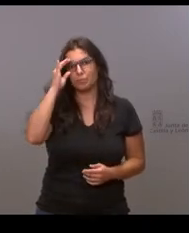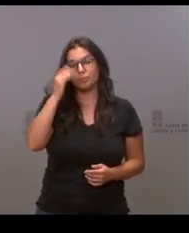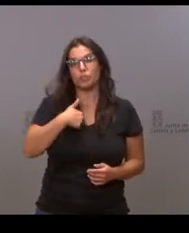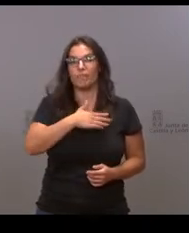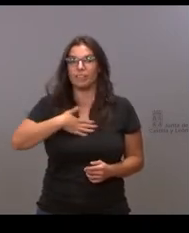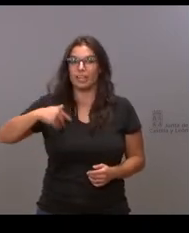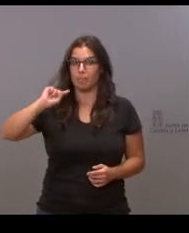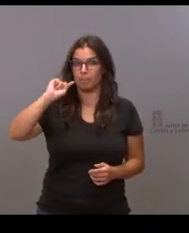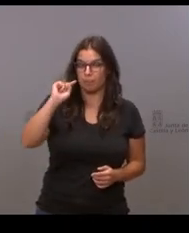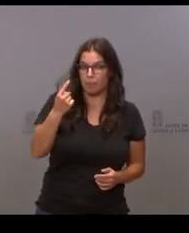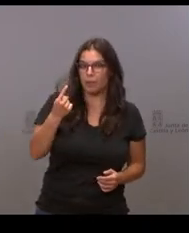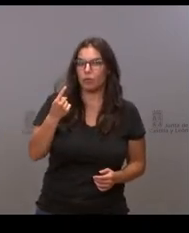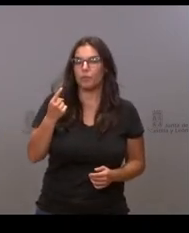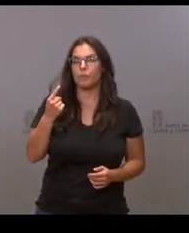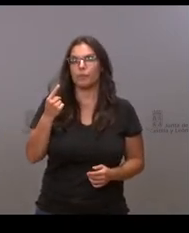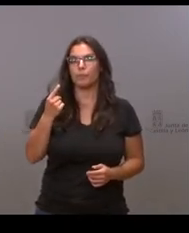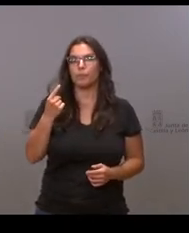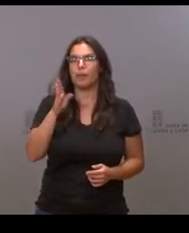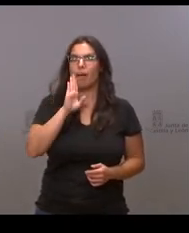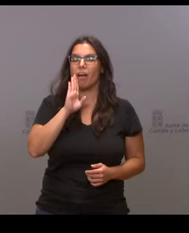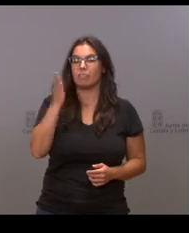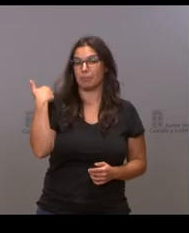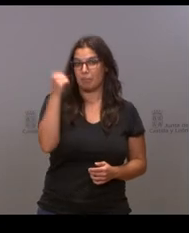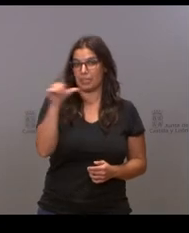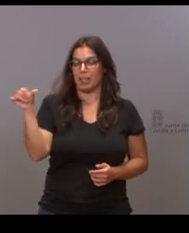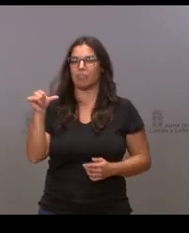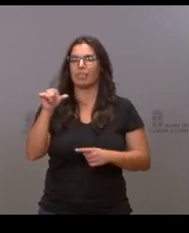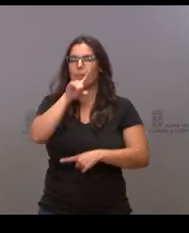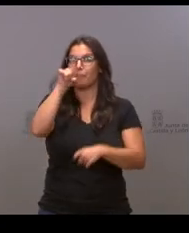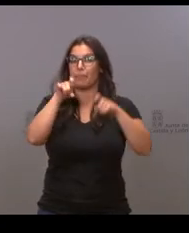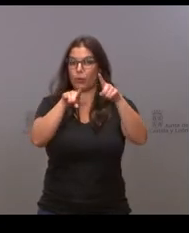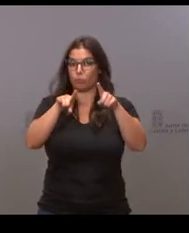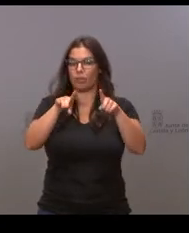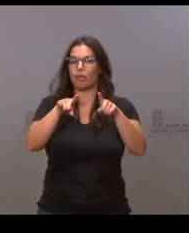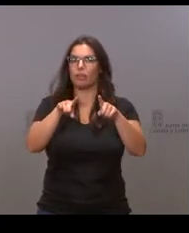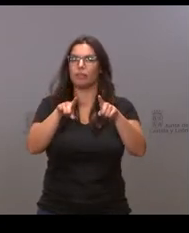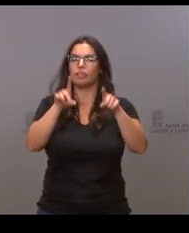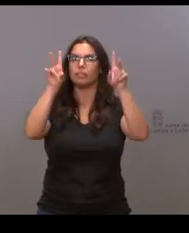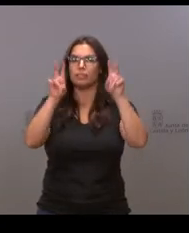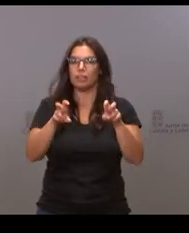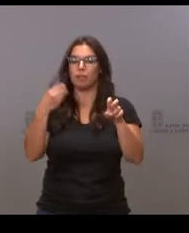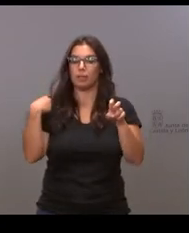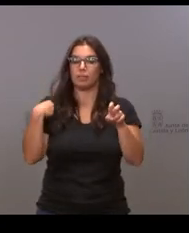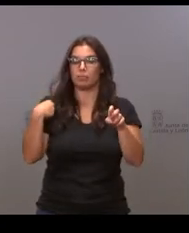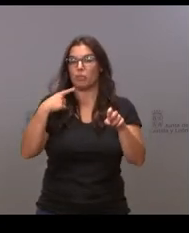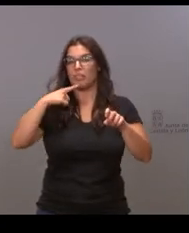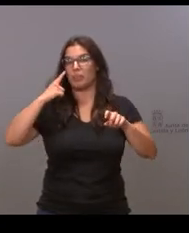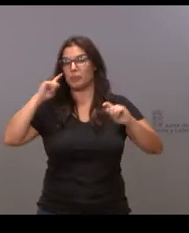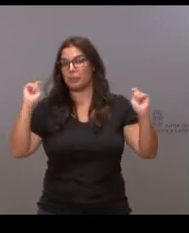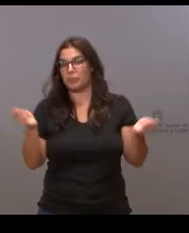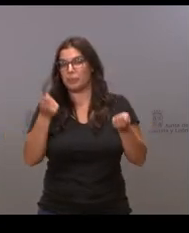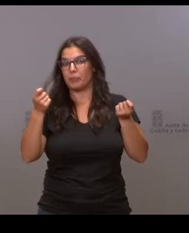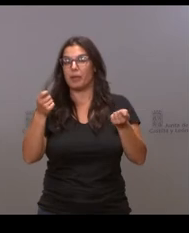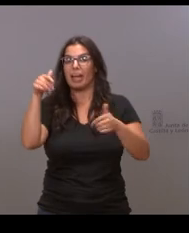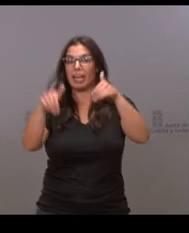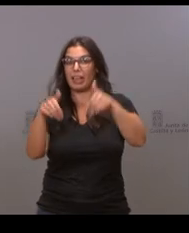primer lugar, recuperar una pregunta de la semana pasada al vicepresidente, que era si con estos tambores de elecciones él se había planteado